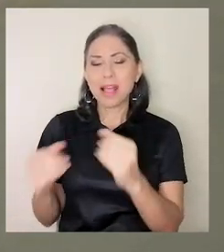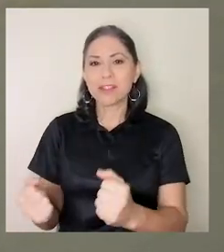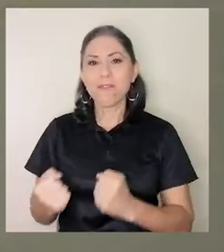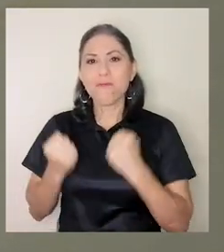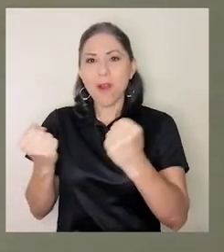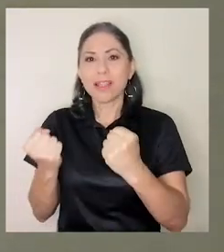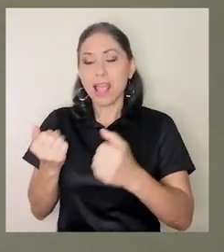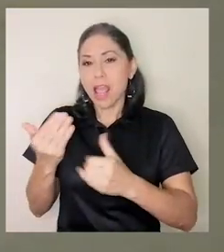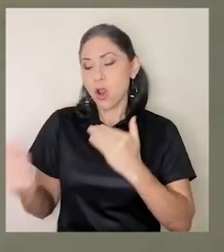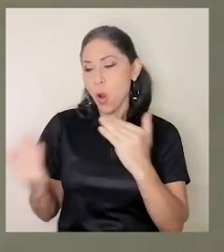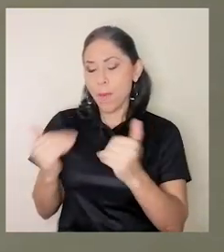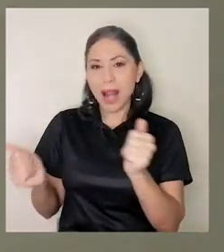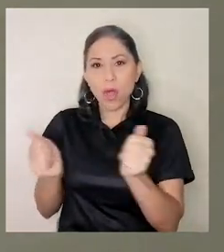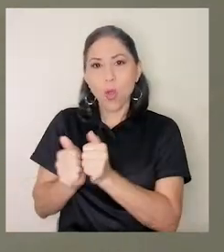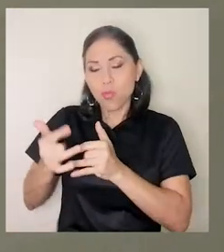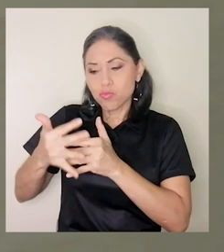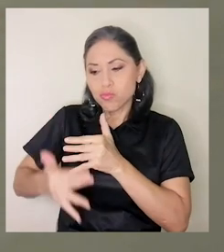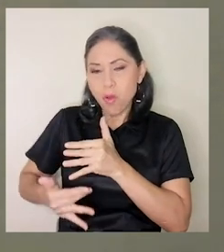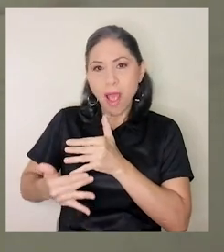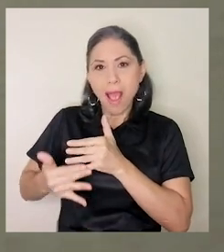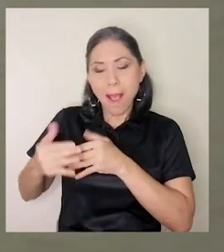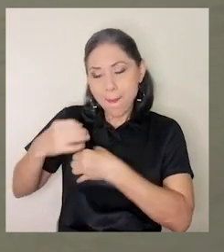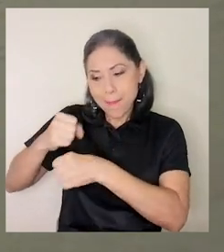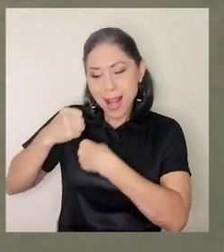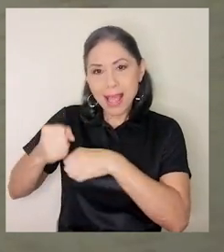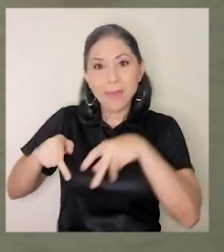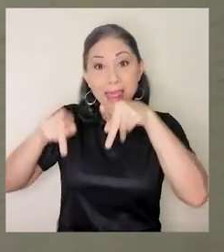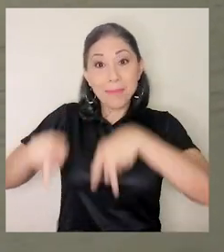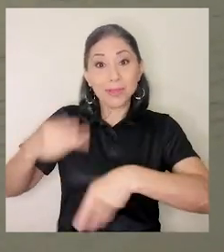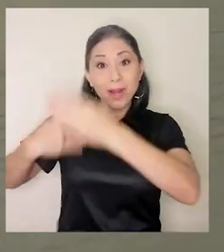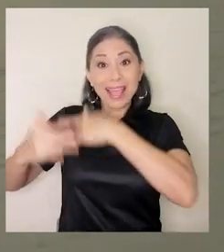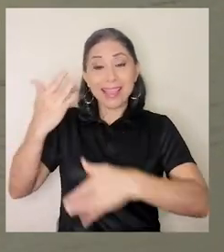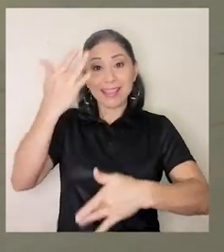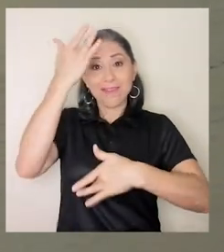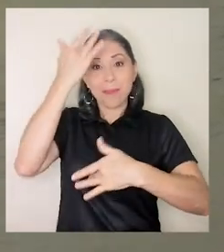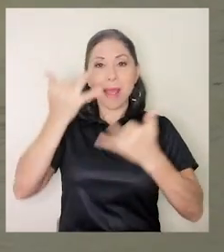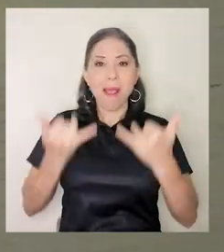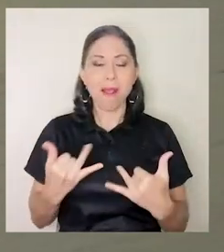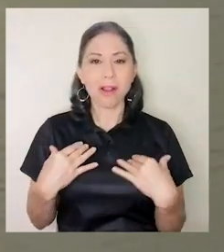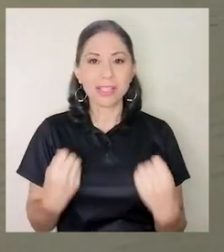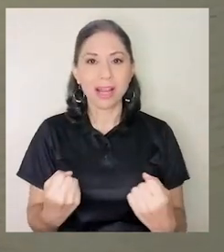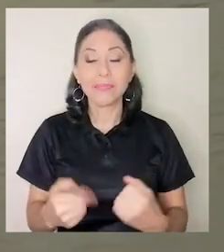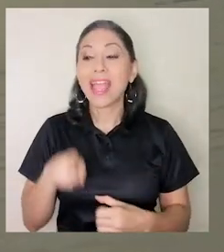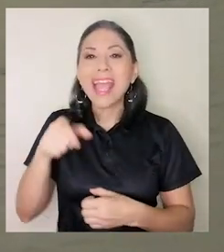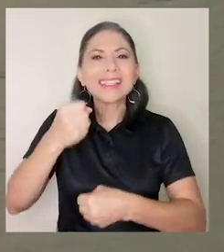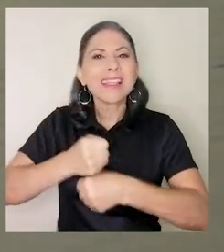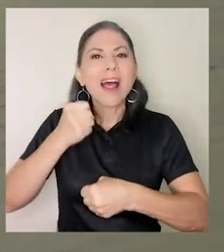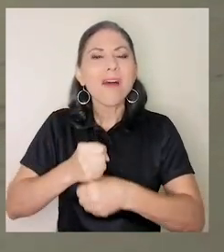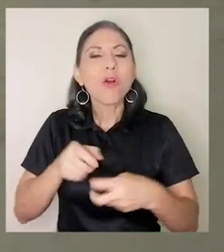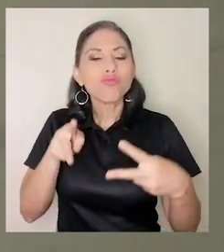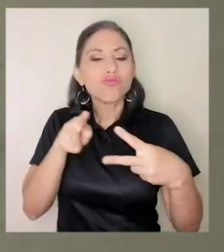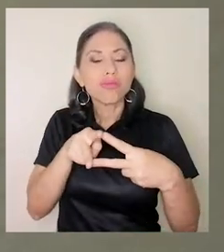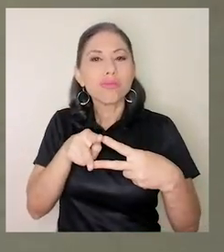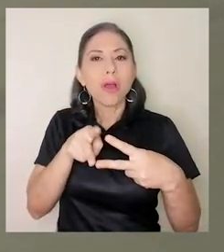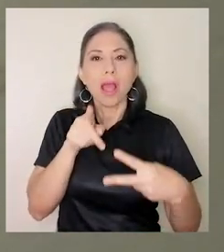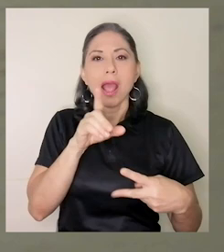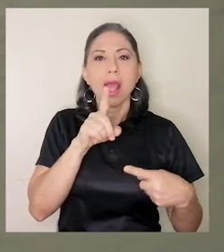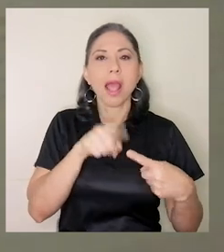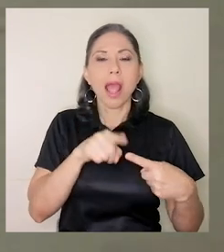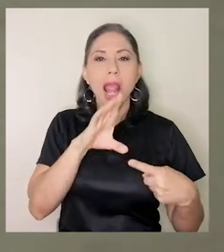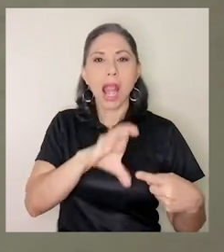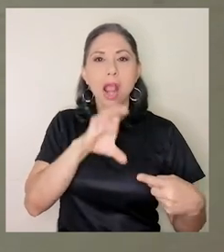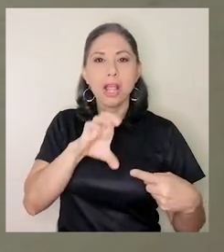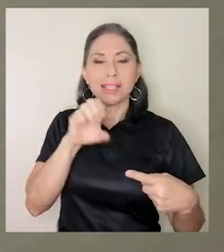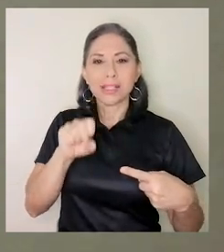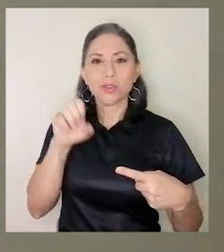proyecto fue posible gracias al trabajo conjunto entre la Caja Costarricense de Seguro Social y la Universidad de Costa